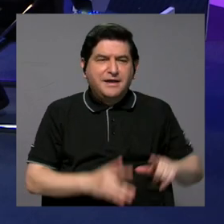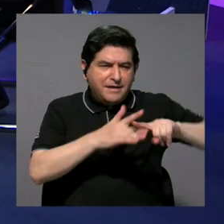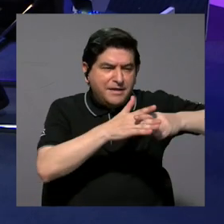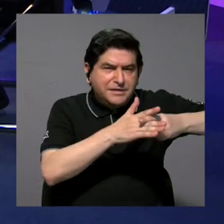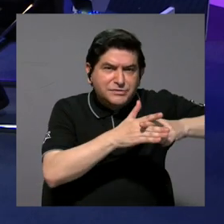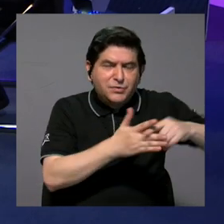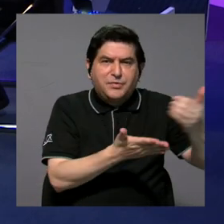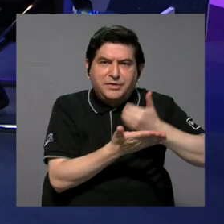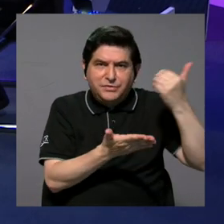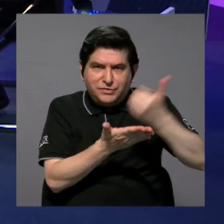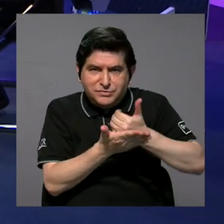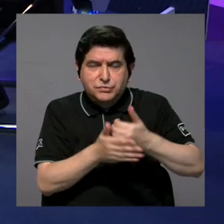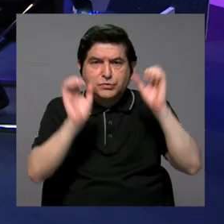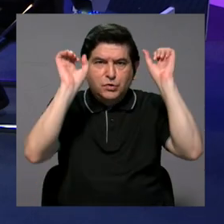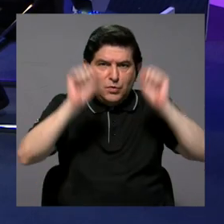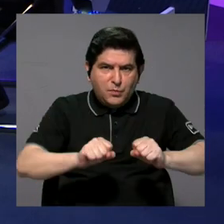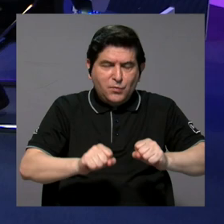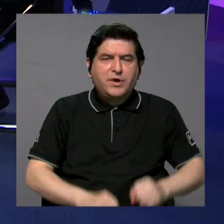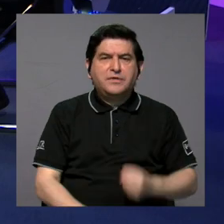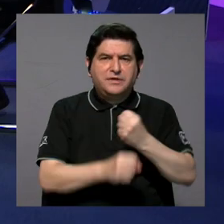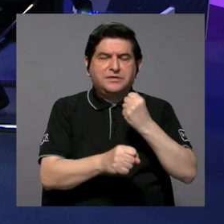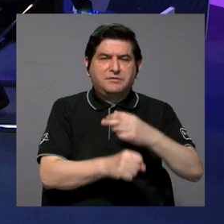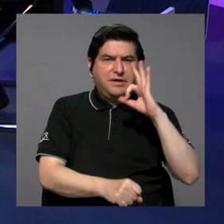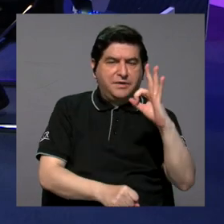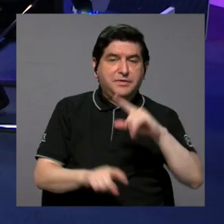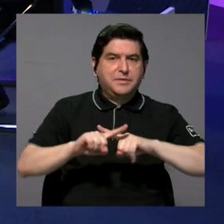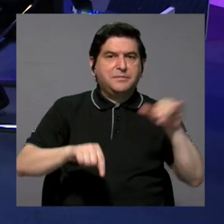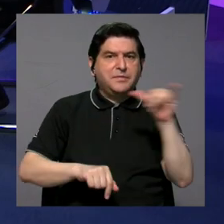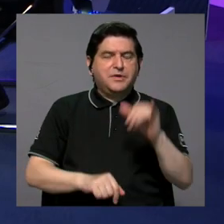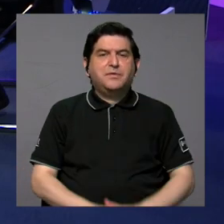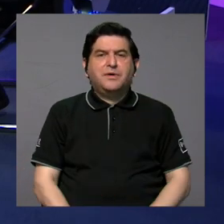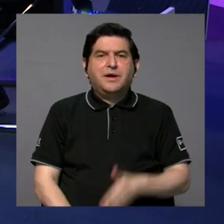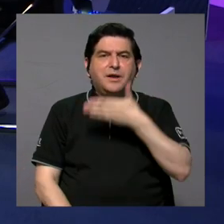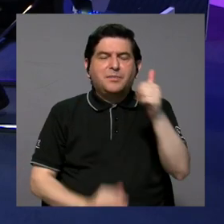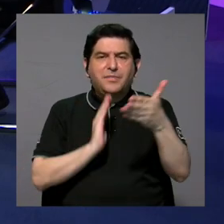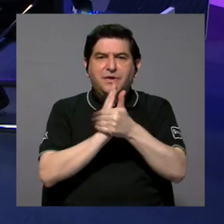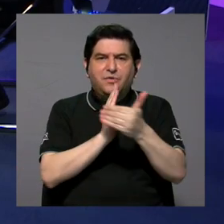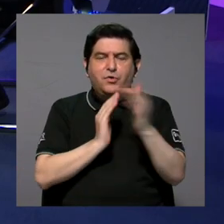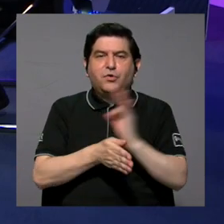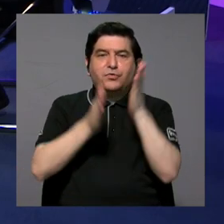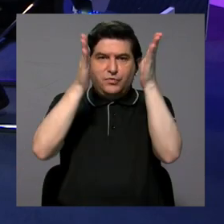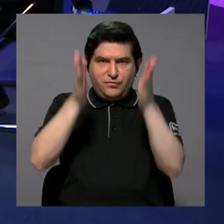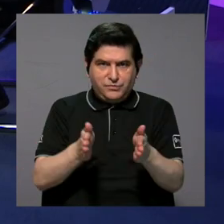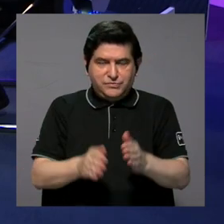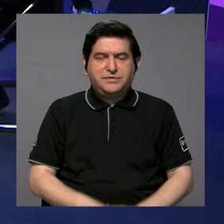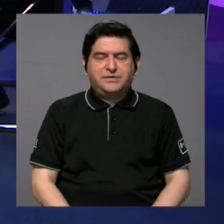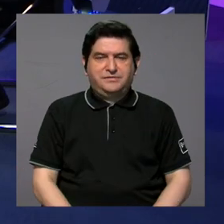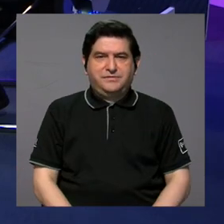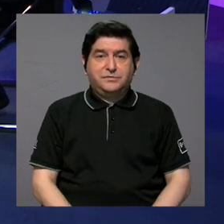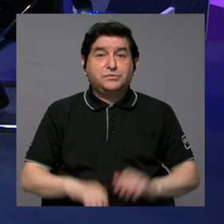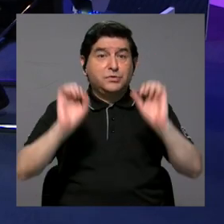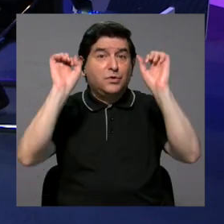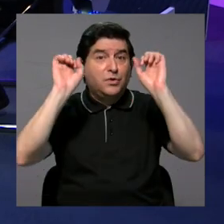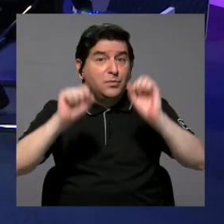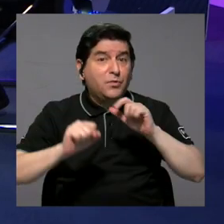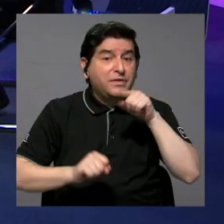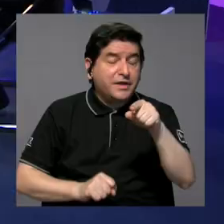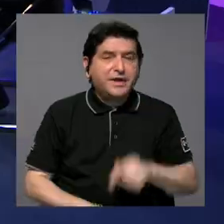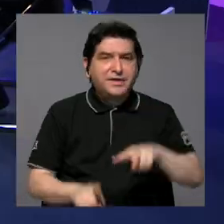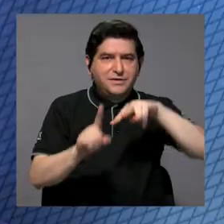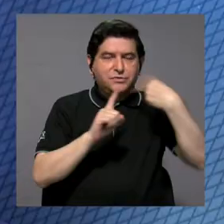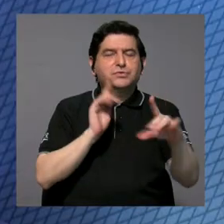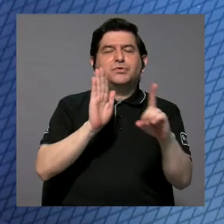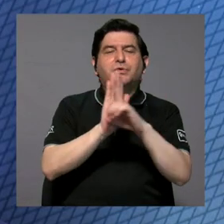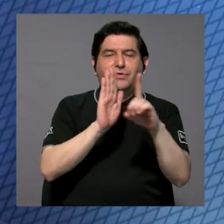instrumentos o recursos que les permitan hacer bien su trabajo, pero también a mejorar las capacidades de sus funcionarios y funcionarias para poder hacerlo desde un